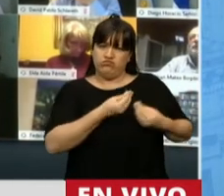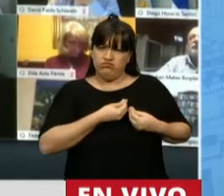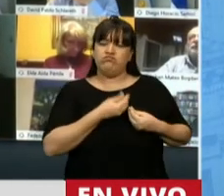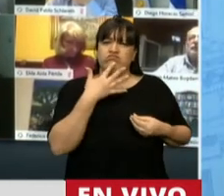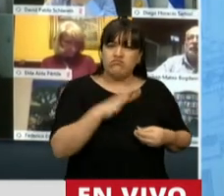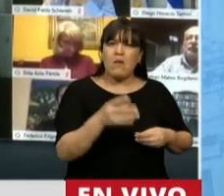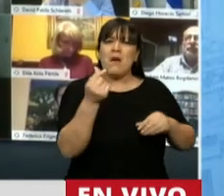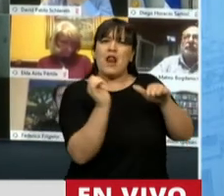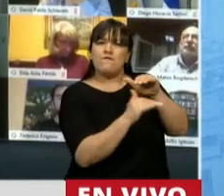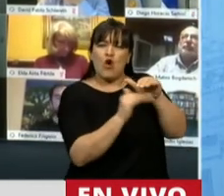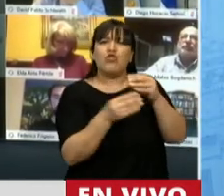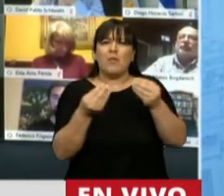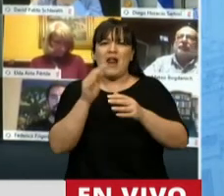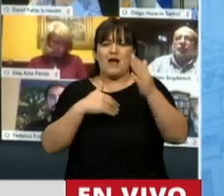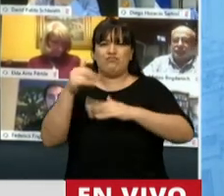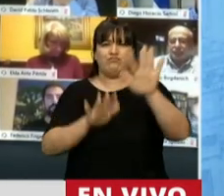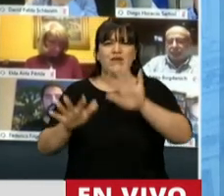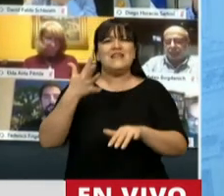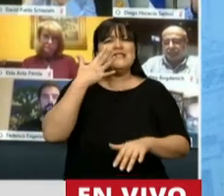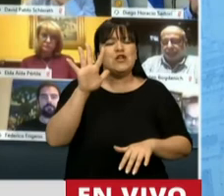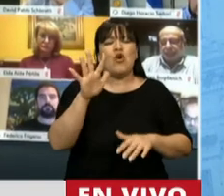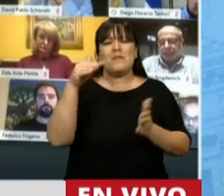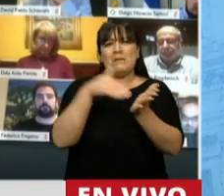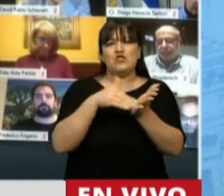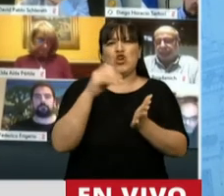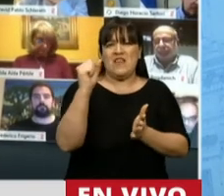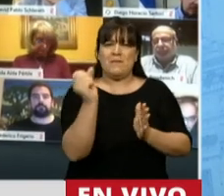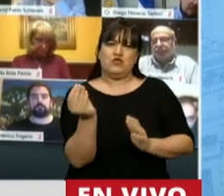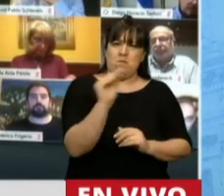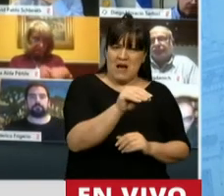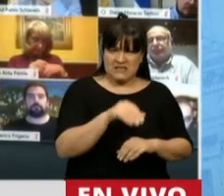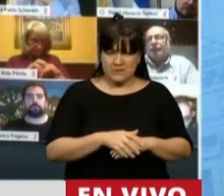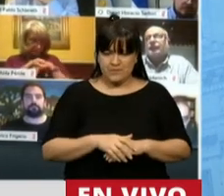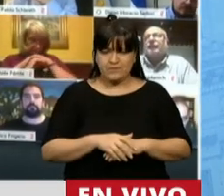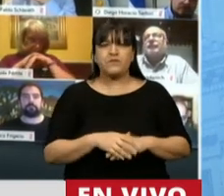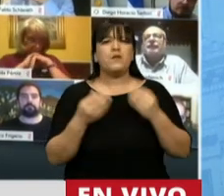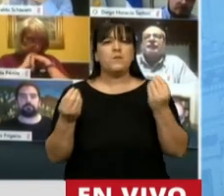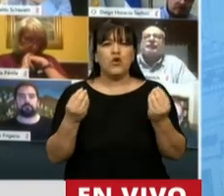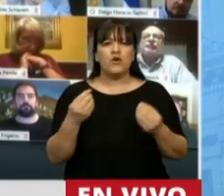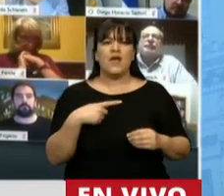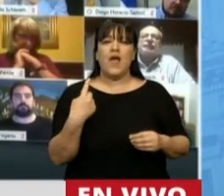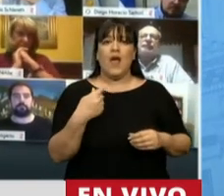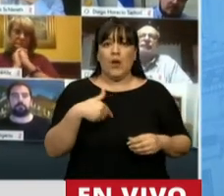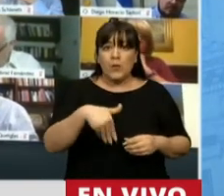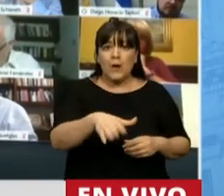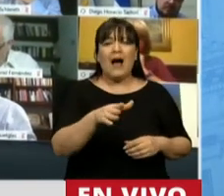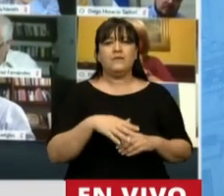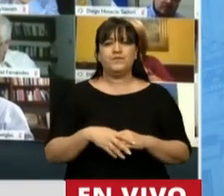para infraestructura municipal de 5.000 millones de pesos. Entendiendo que cuando se desarrolle